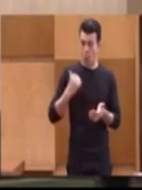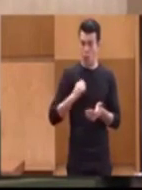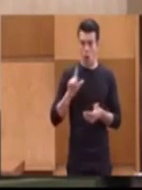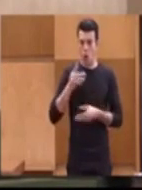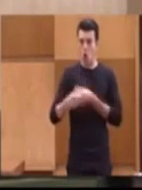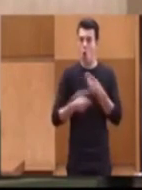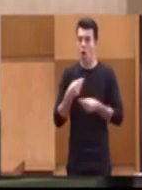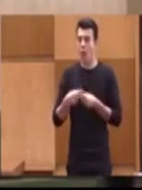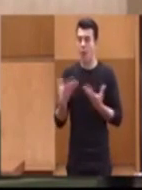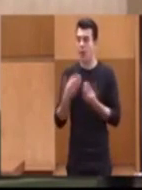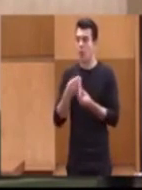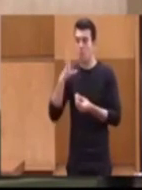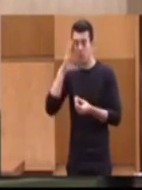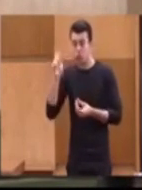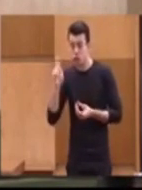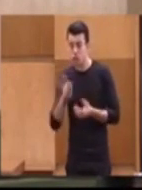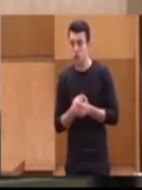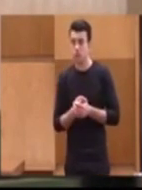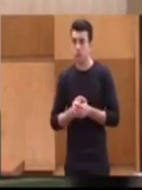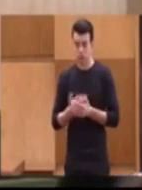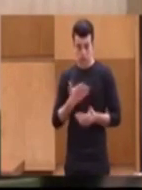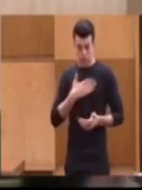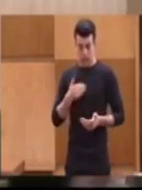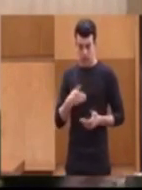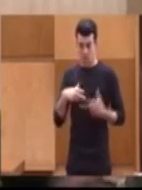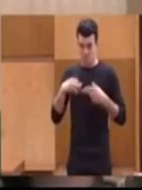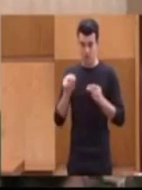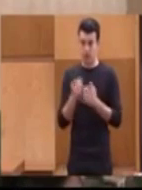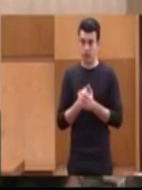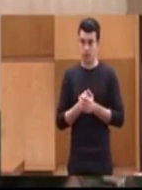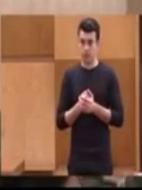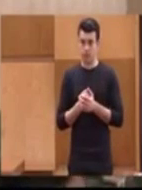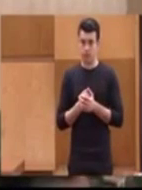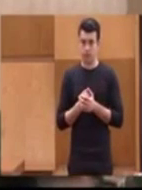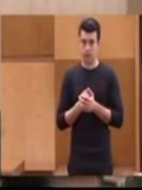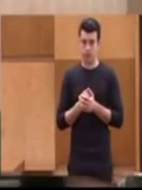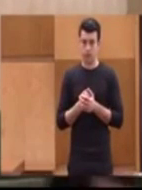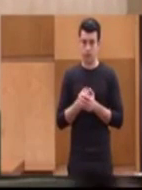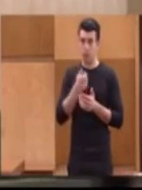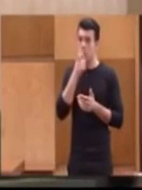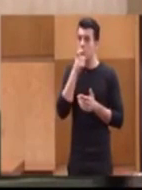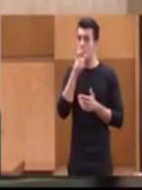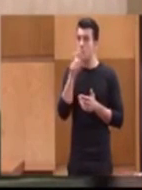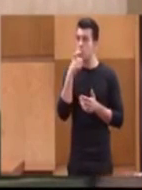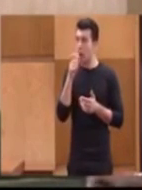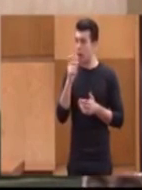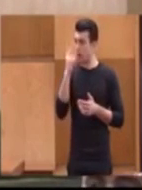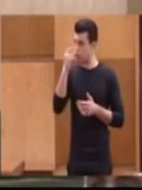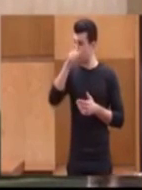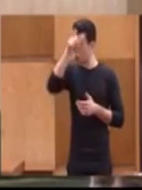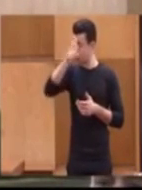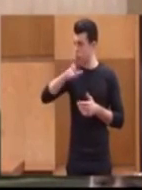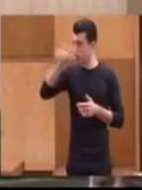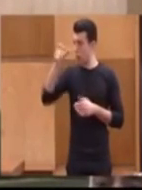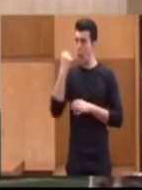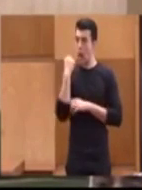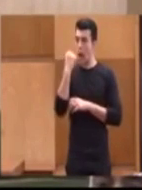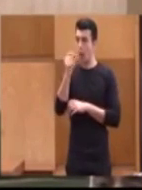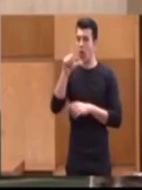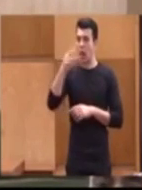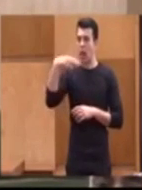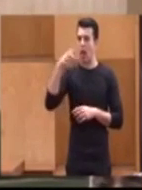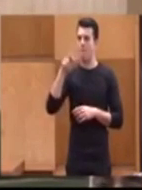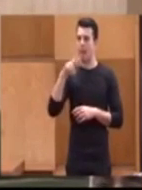¿por qué no hacerlo con las pensiones? Quiero acabar citando las palabras de dos de las personalidades que apoyan la MERP, la